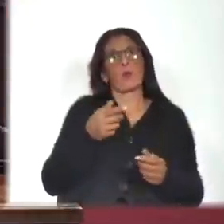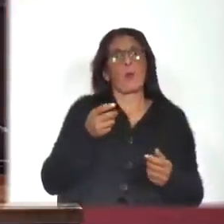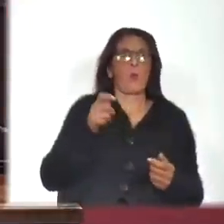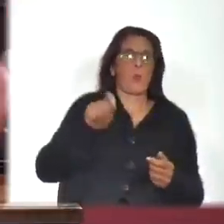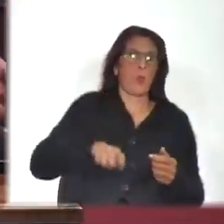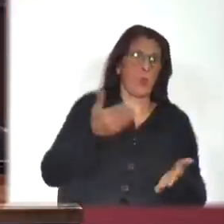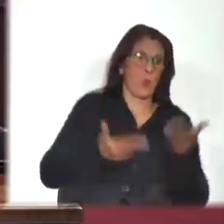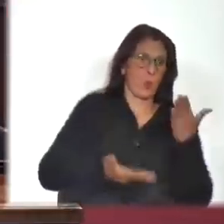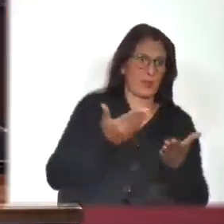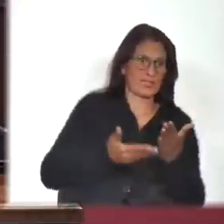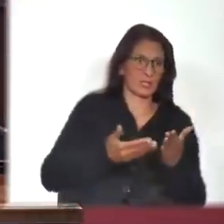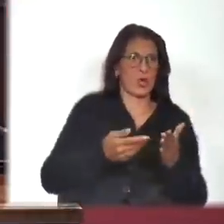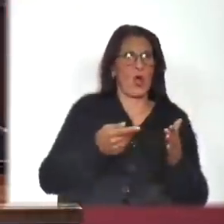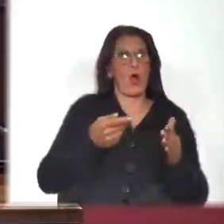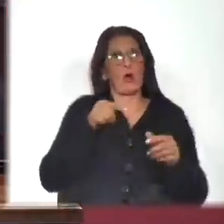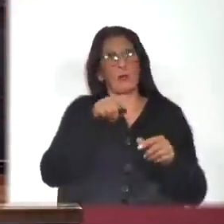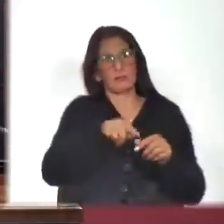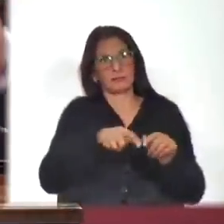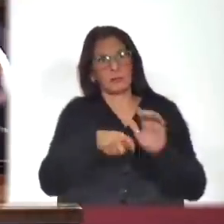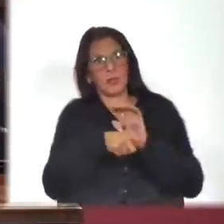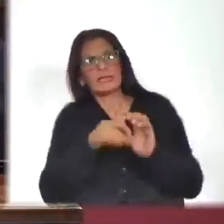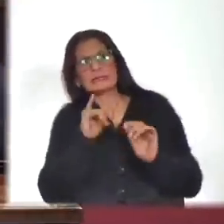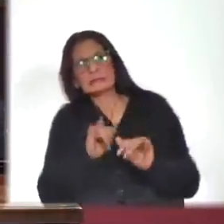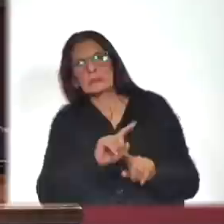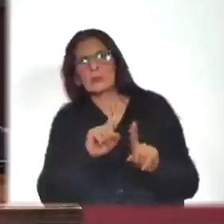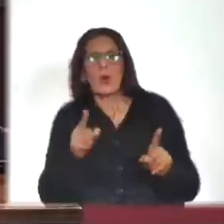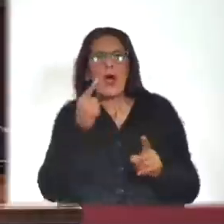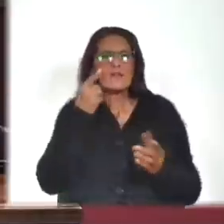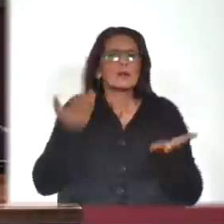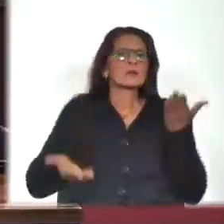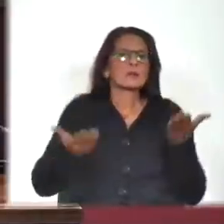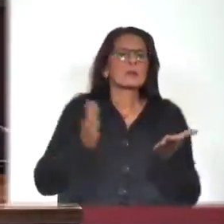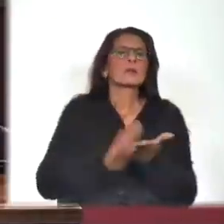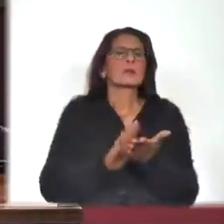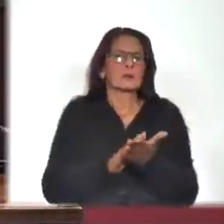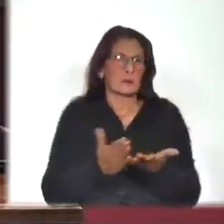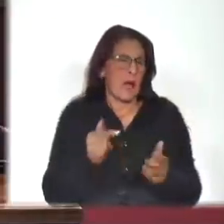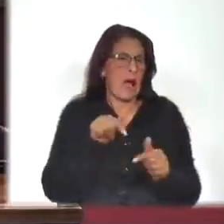defensa. Acá empezamos con generalidades seguidas por una batería de preguntas.